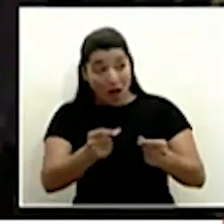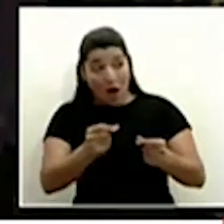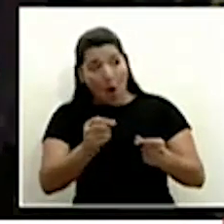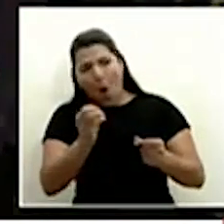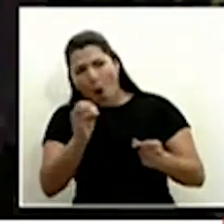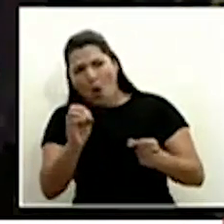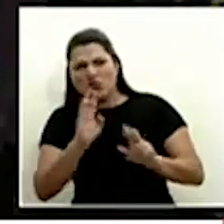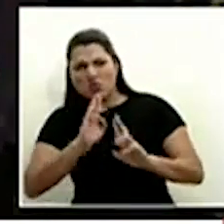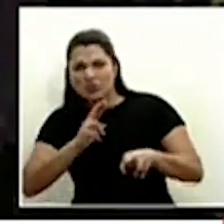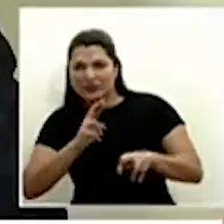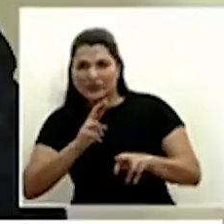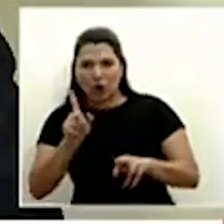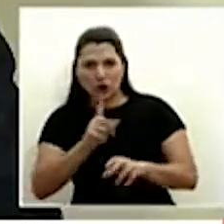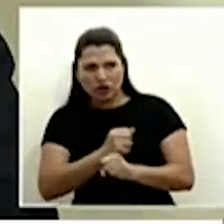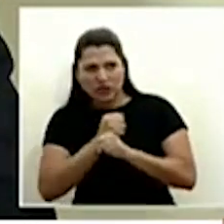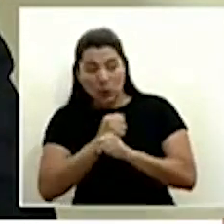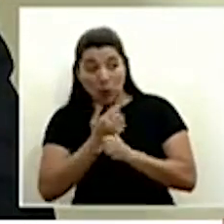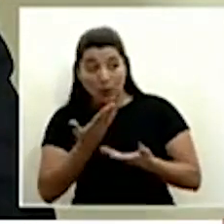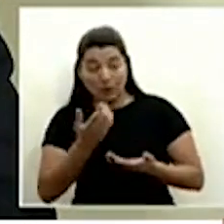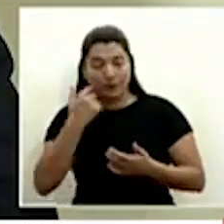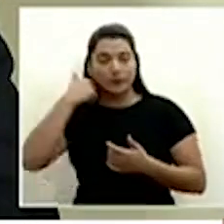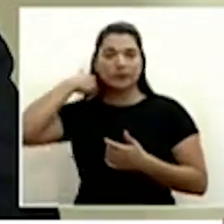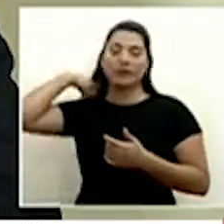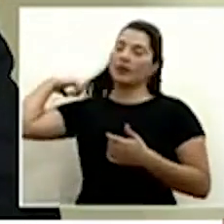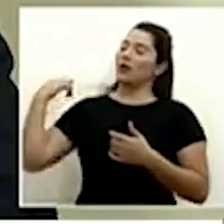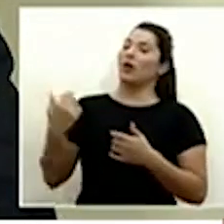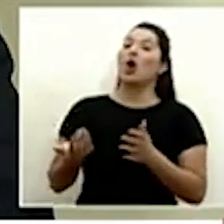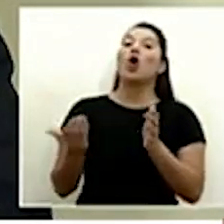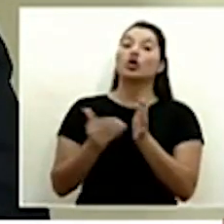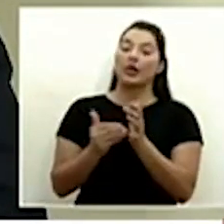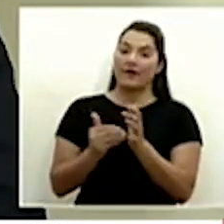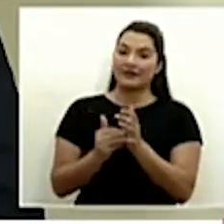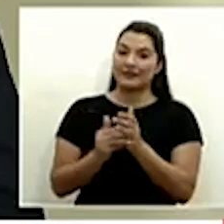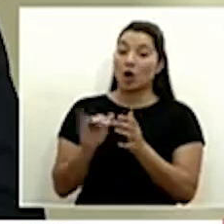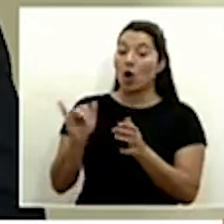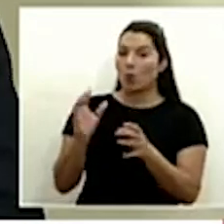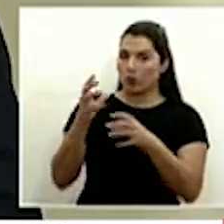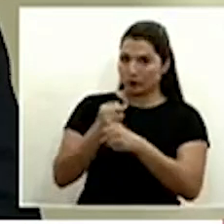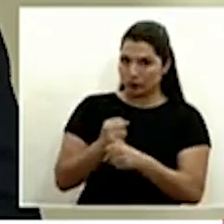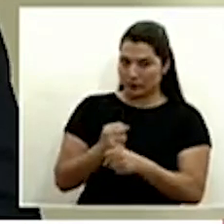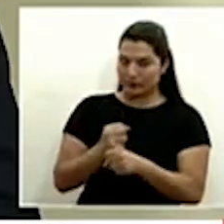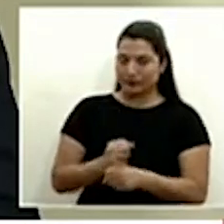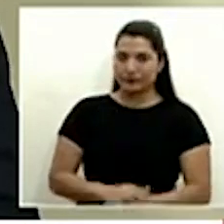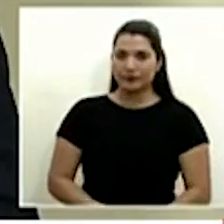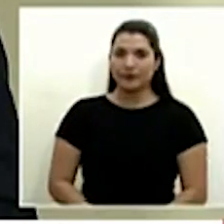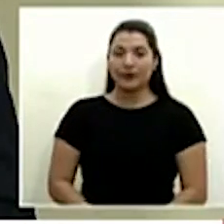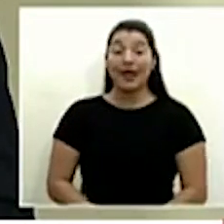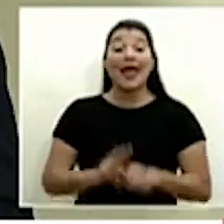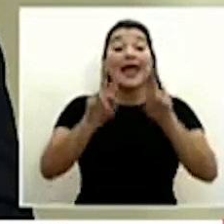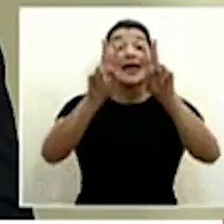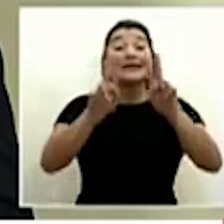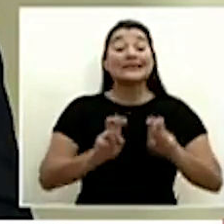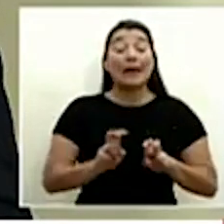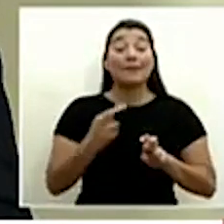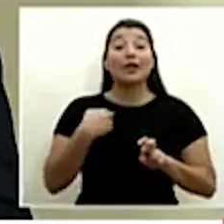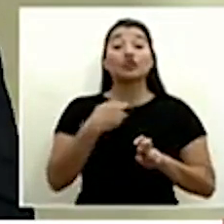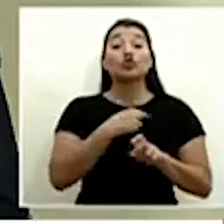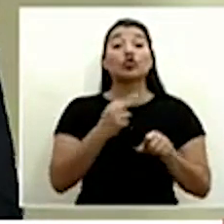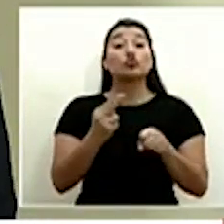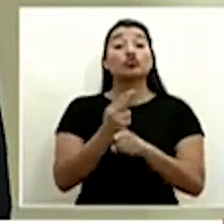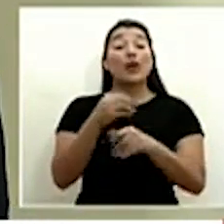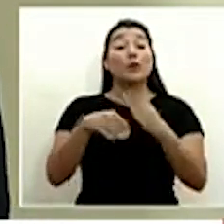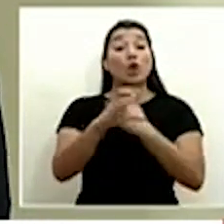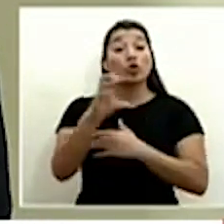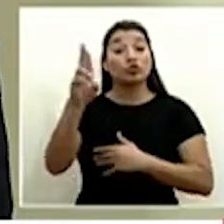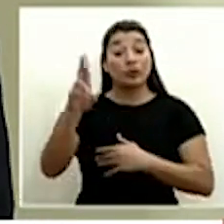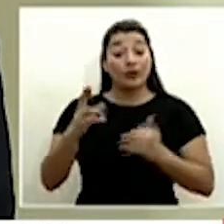esa posibilidad? Sí, vean otra vez a manera de resumen las pruebas que estamos usando en Costa Rica